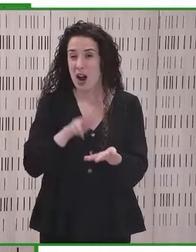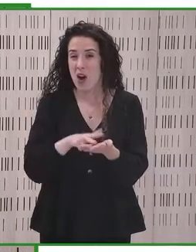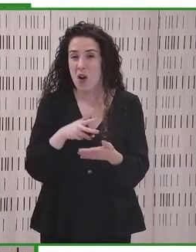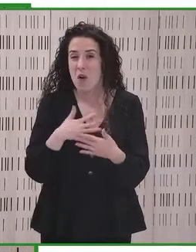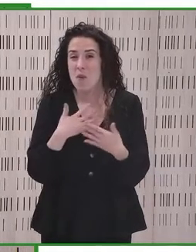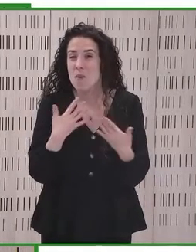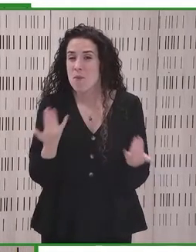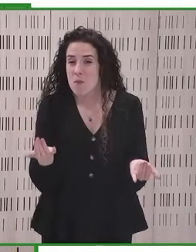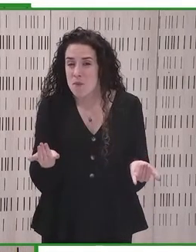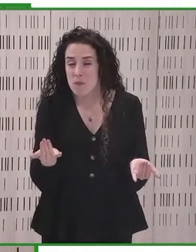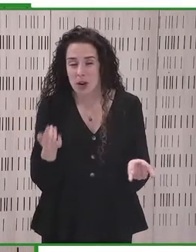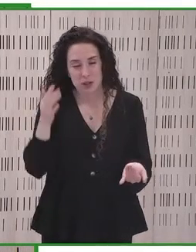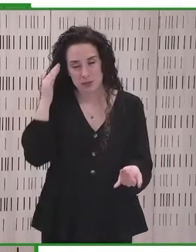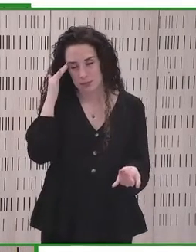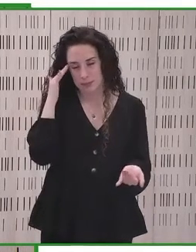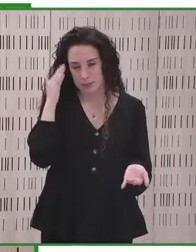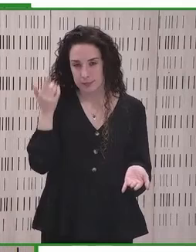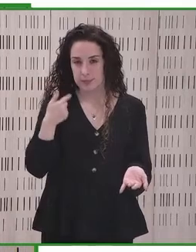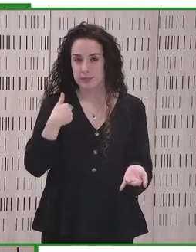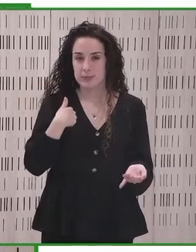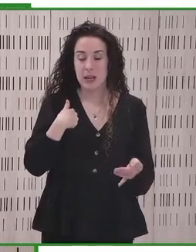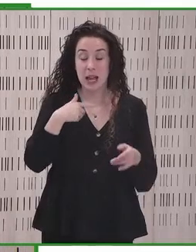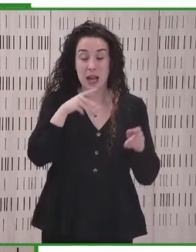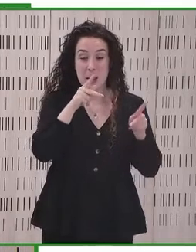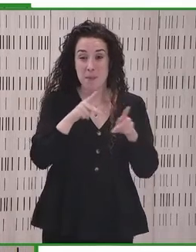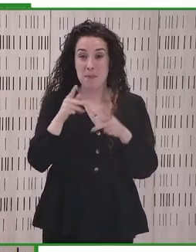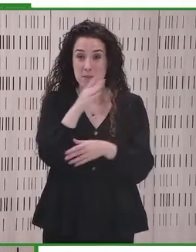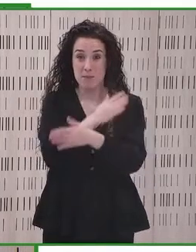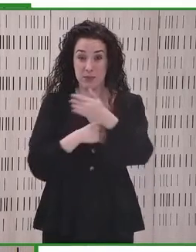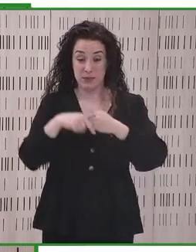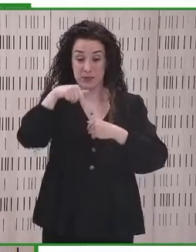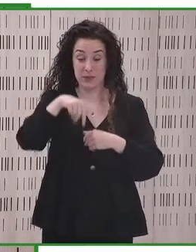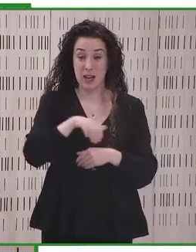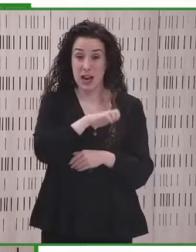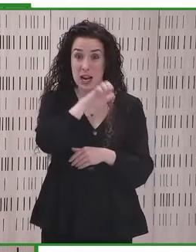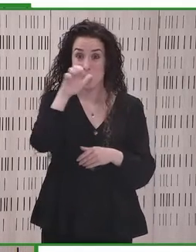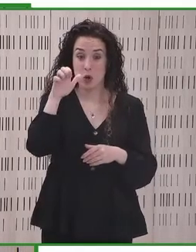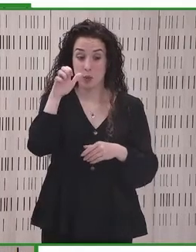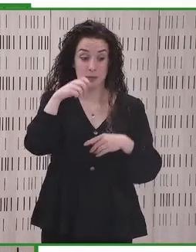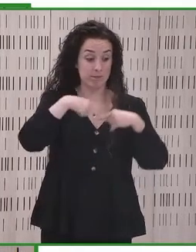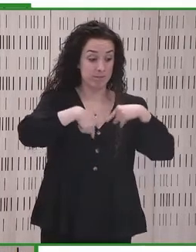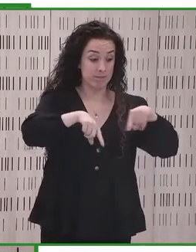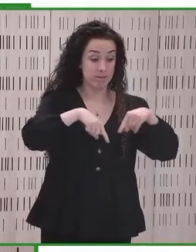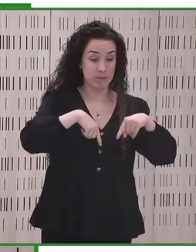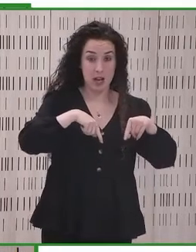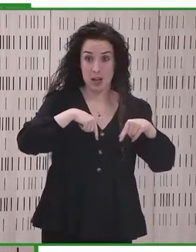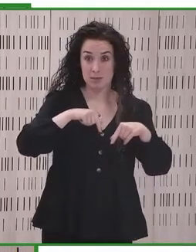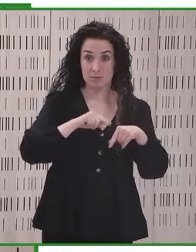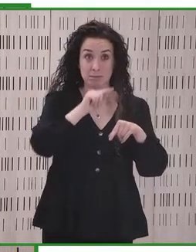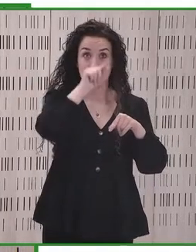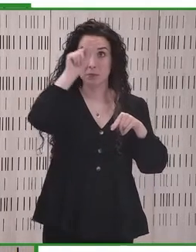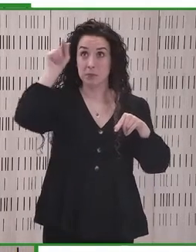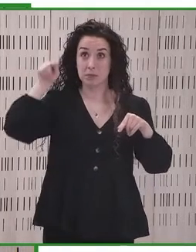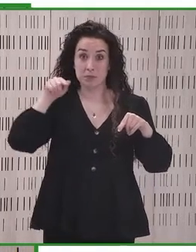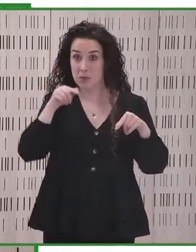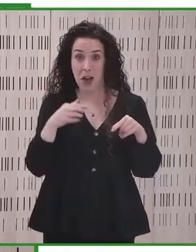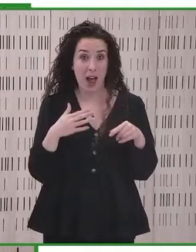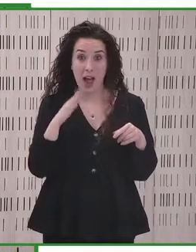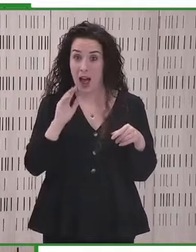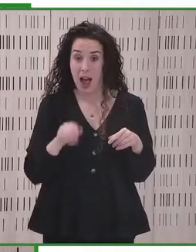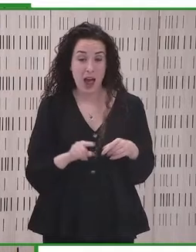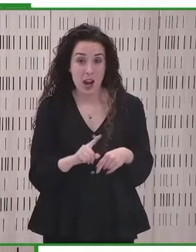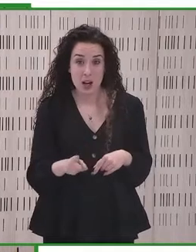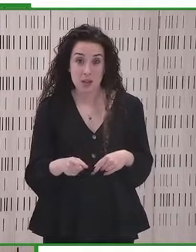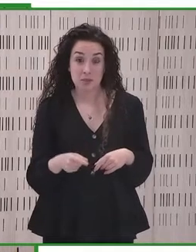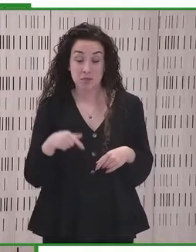La mayoría de las personas con discapacidad en Europa no pueden moverse, no pueden mudarse de uno a otro país. Y me